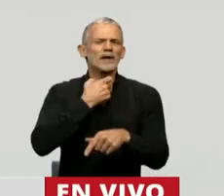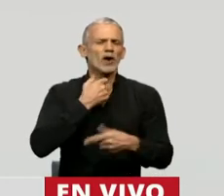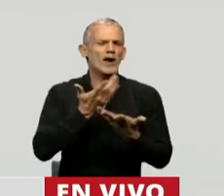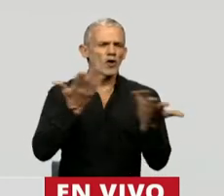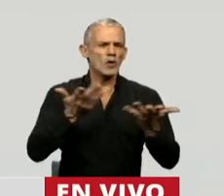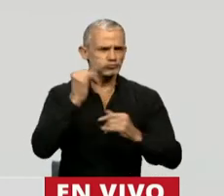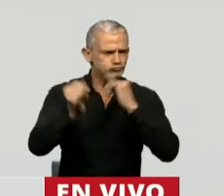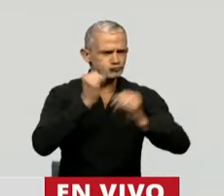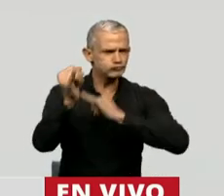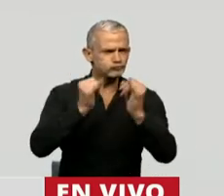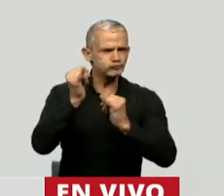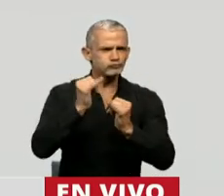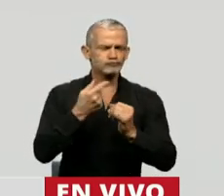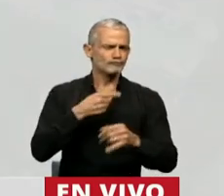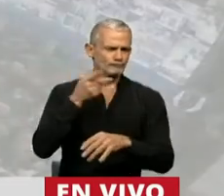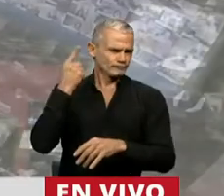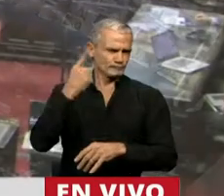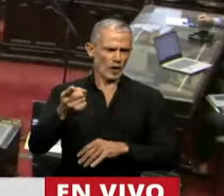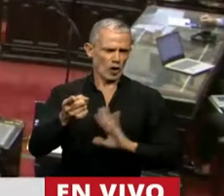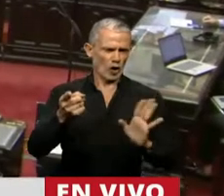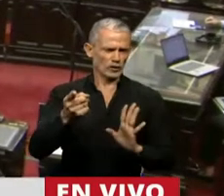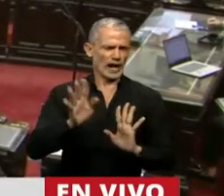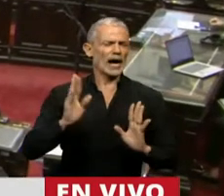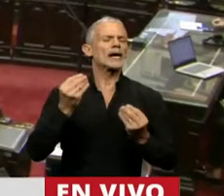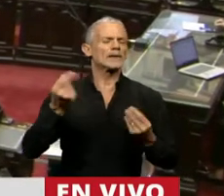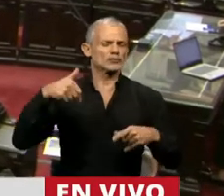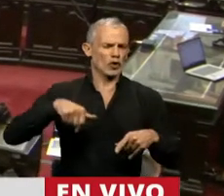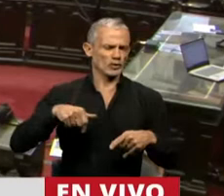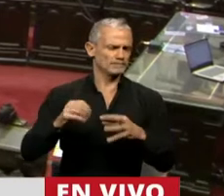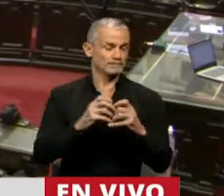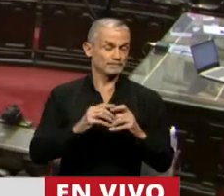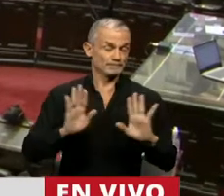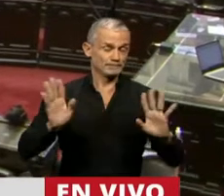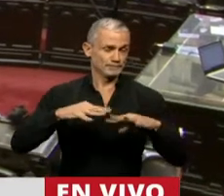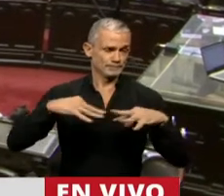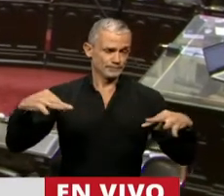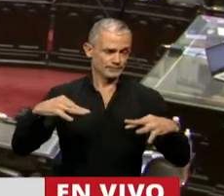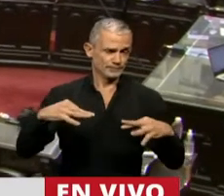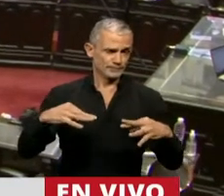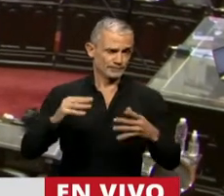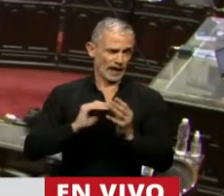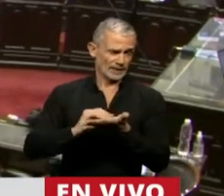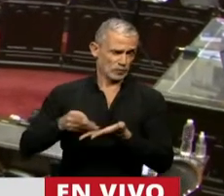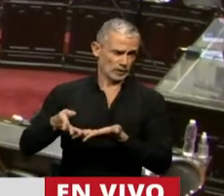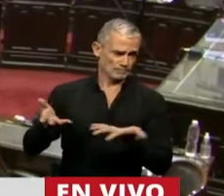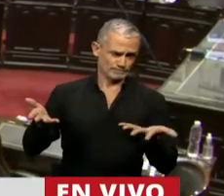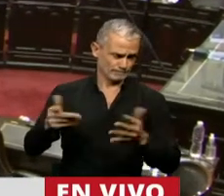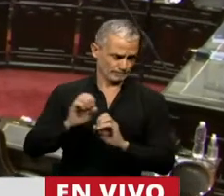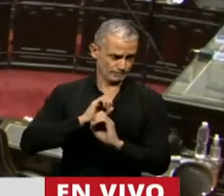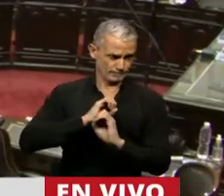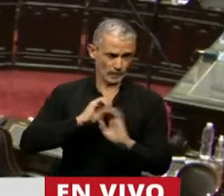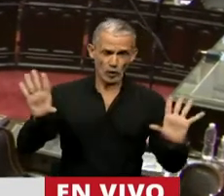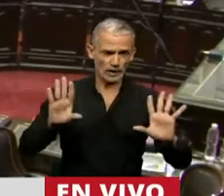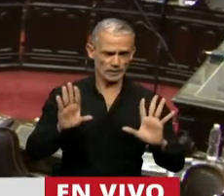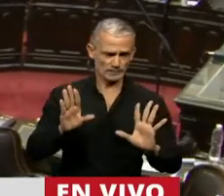quiero expresar mi repudio a lo sucedido hoy en la sesión que estamos llevando